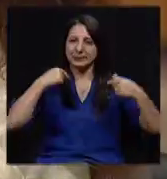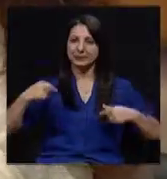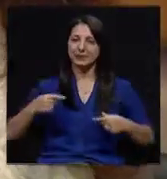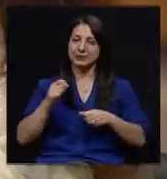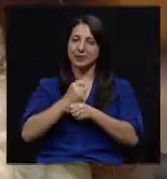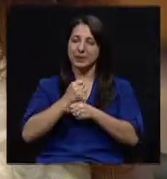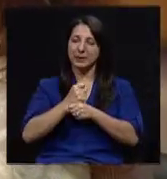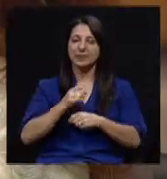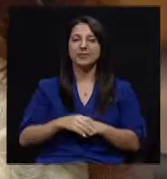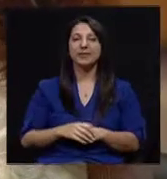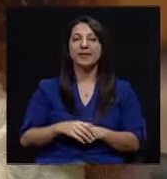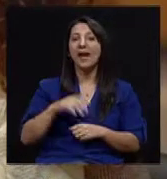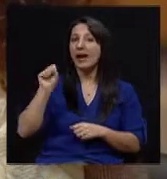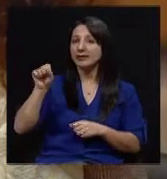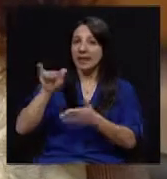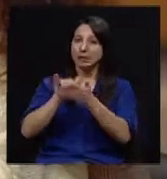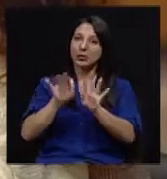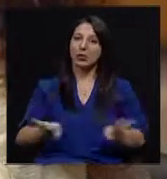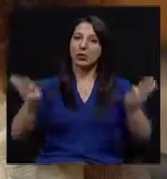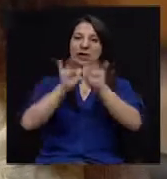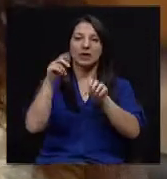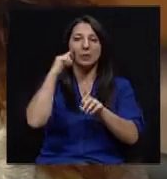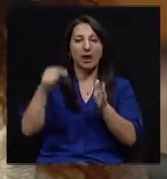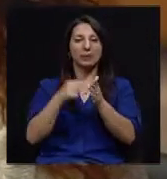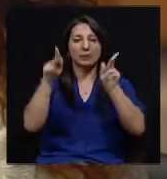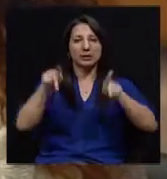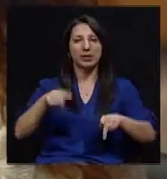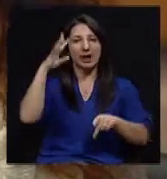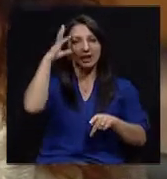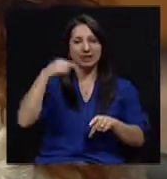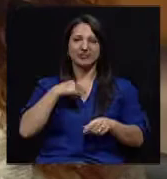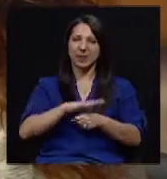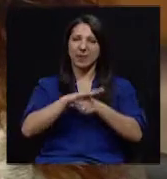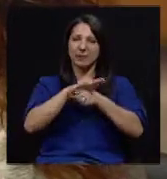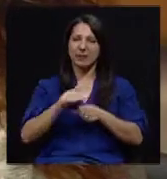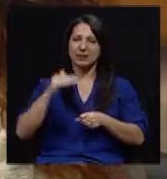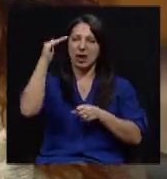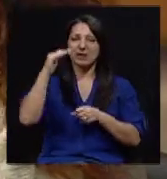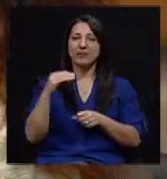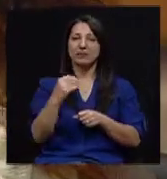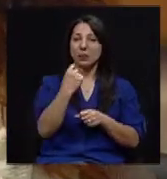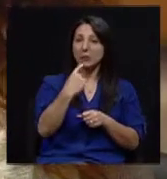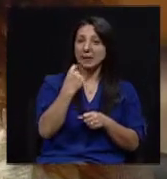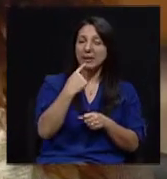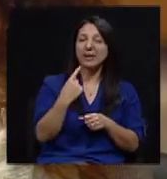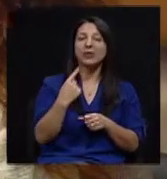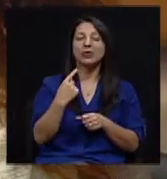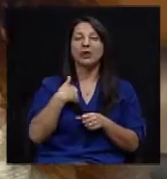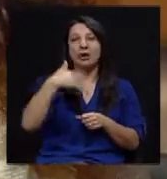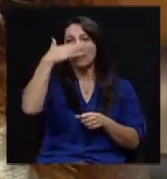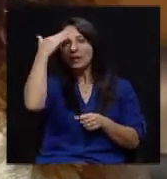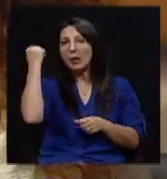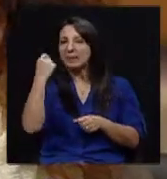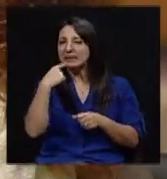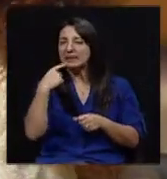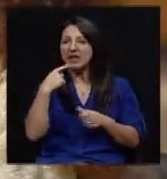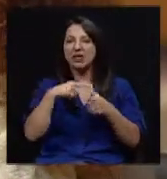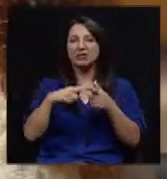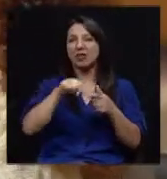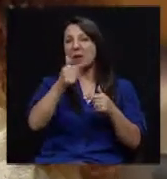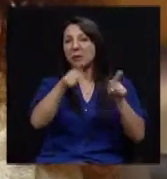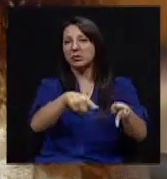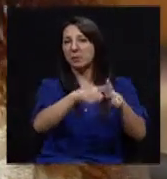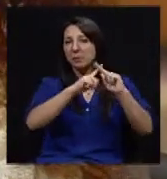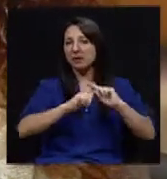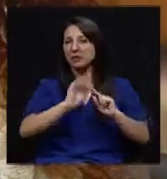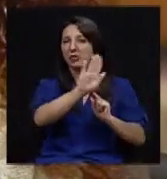Eso es importante porque a veces la gente cree que como tienen hipertensión y están tomando un tratamiento y se le olvidó la pastilla, alguien podría darle